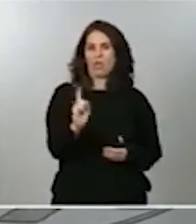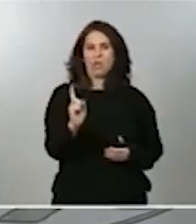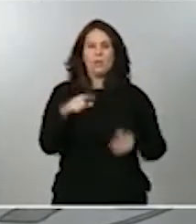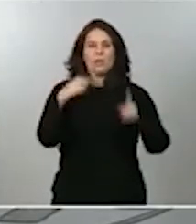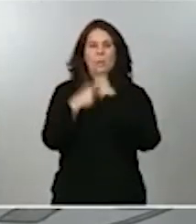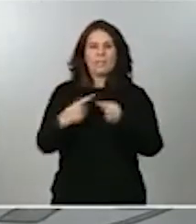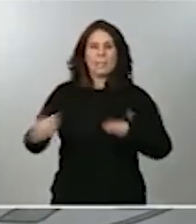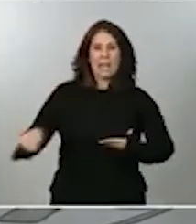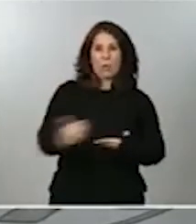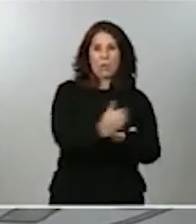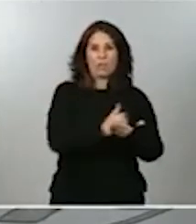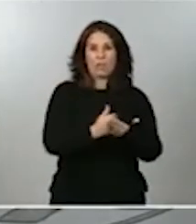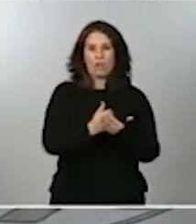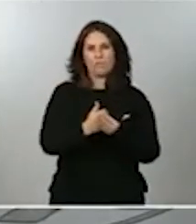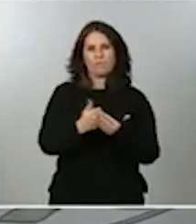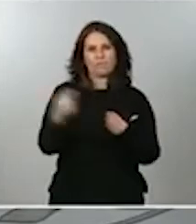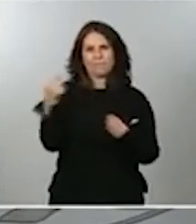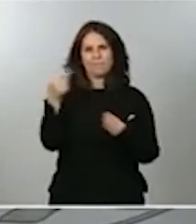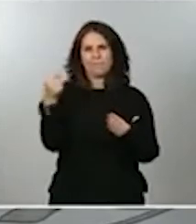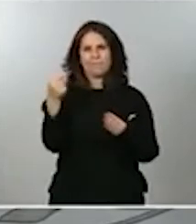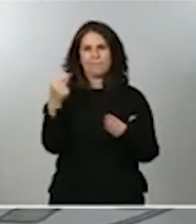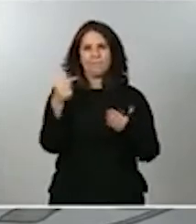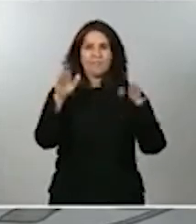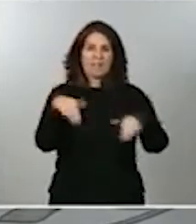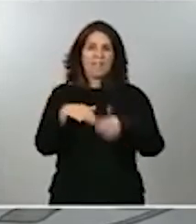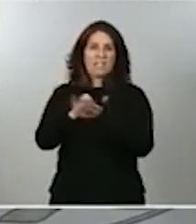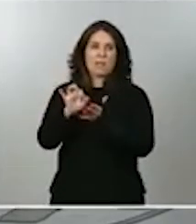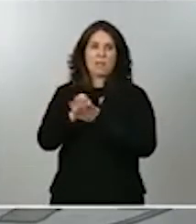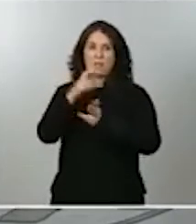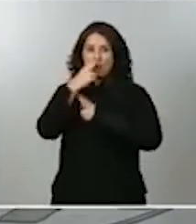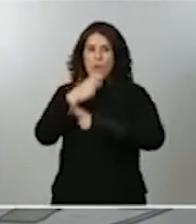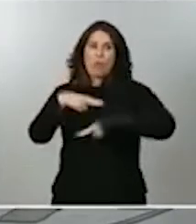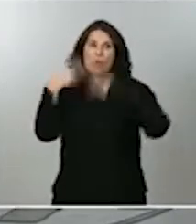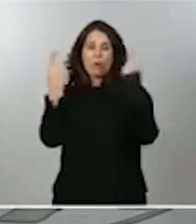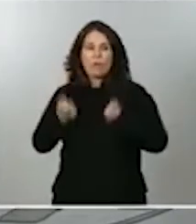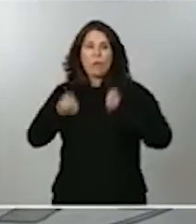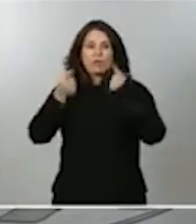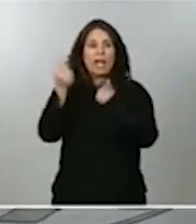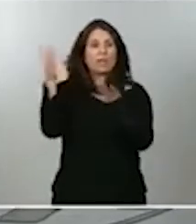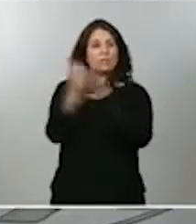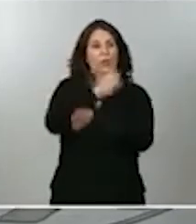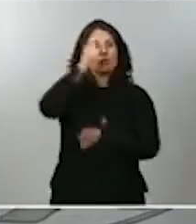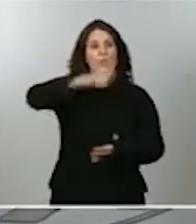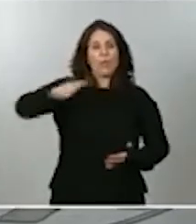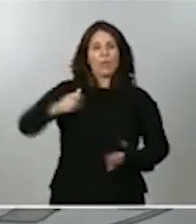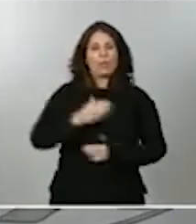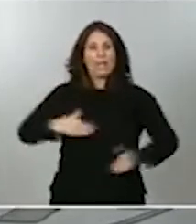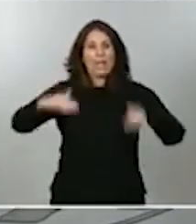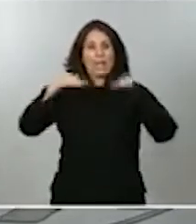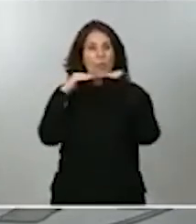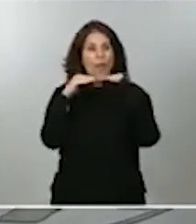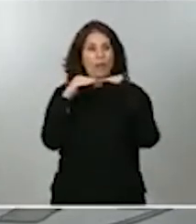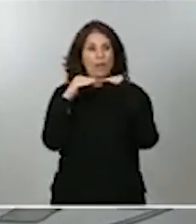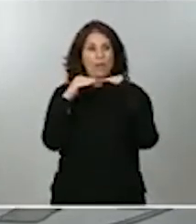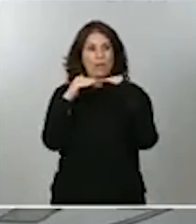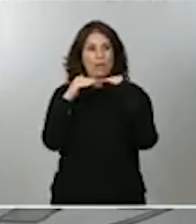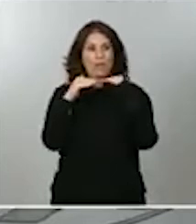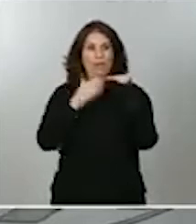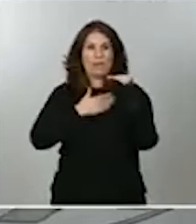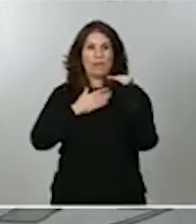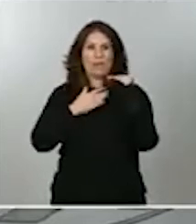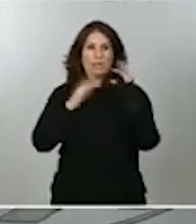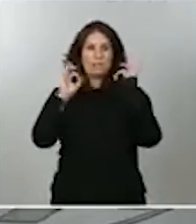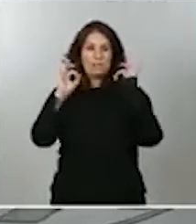para brindar los servicios públicos que nos permiten a todos los ciudadanos ser iguales, al menos en el contrato social que